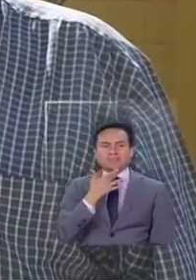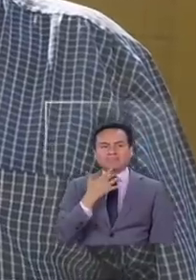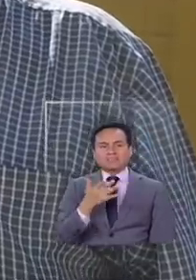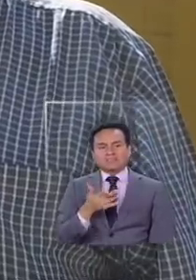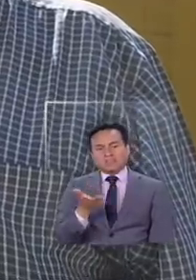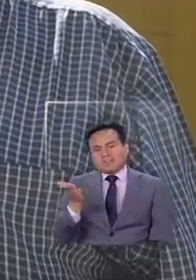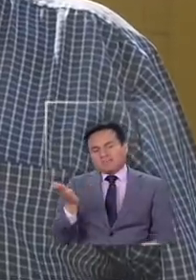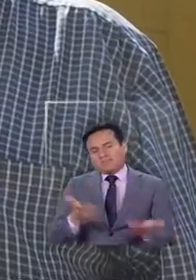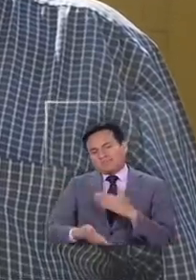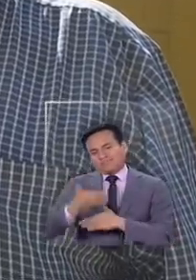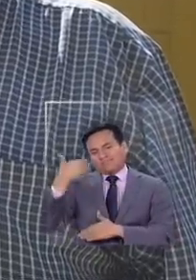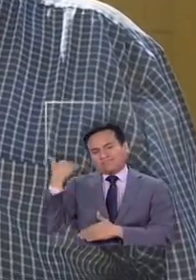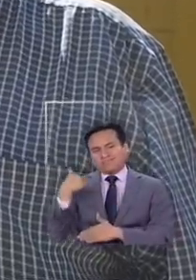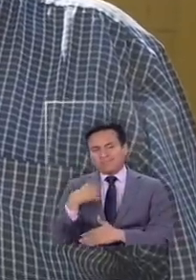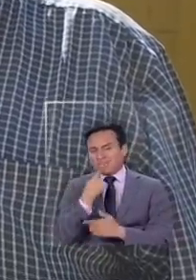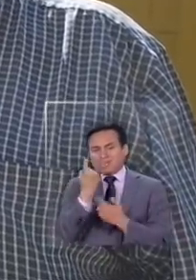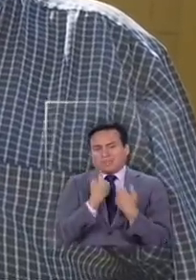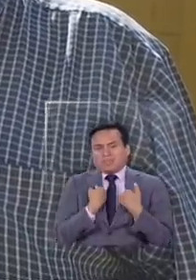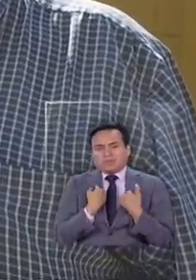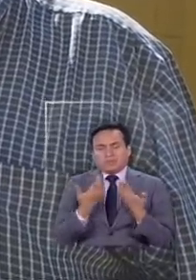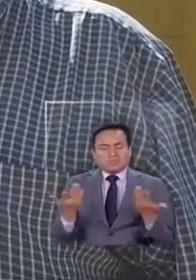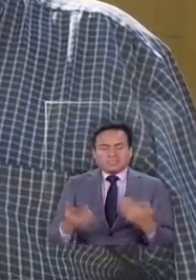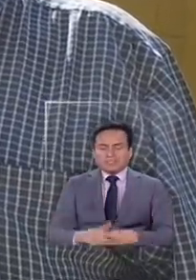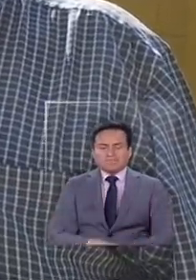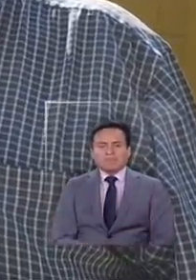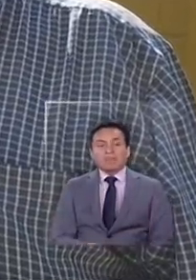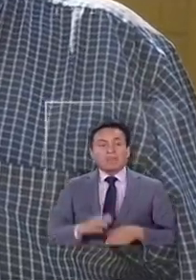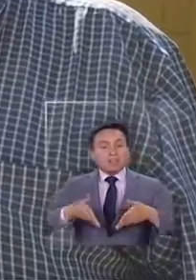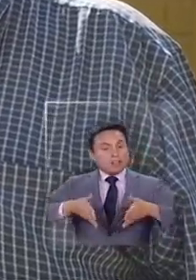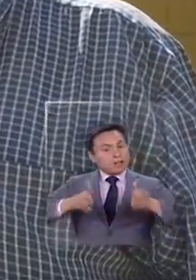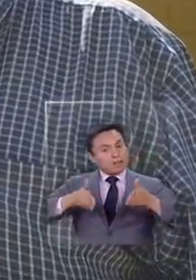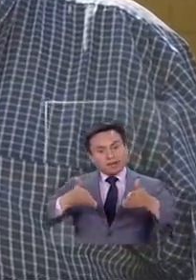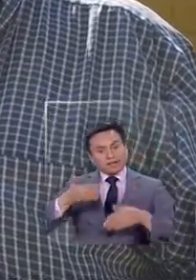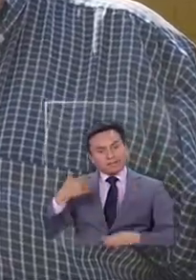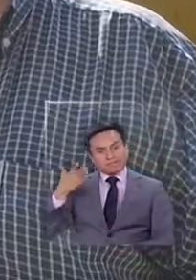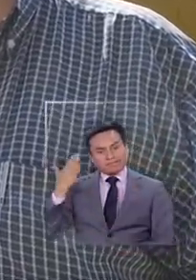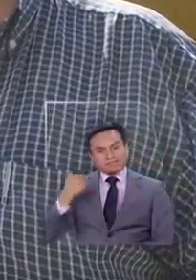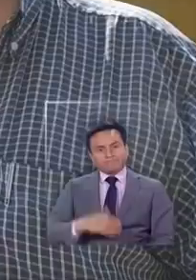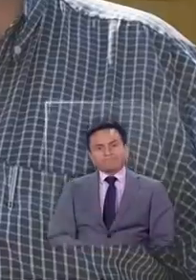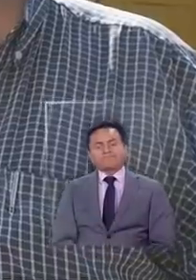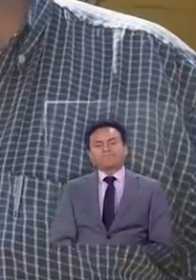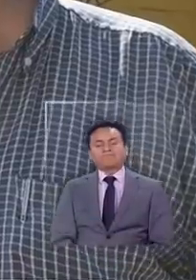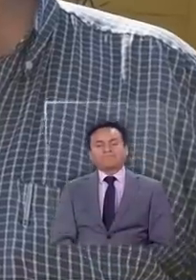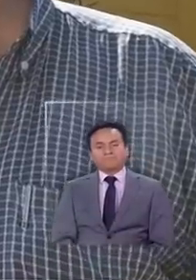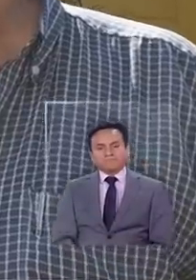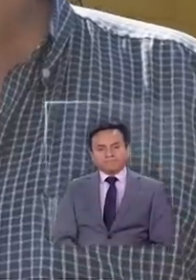¡Caramba! ¡Era pregunta! La calle la calle